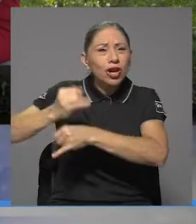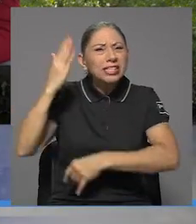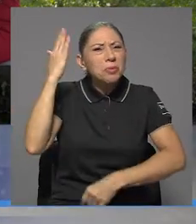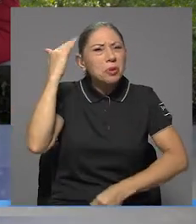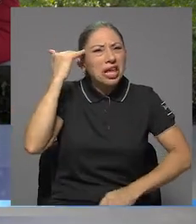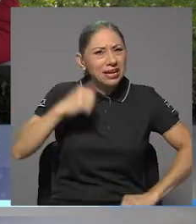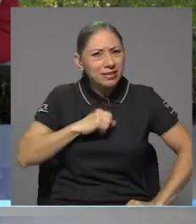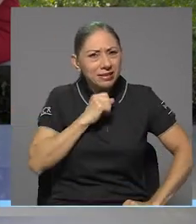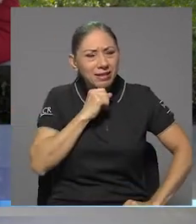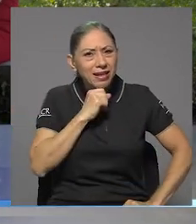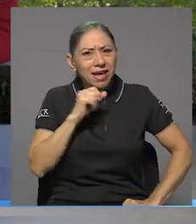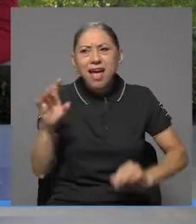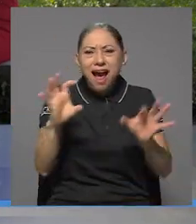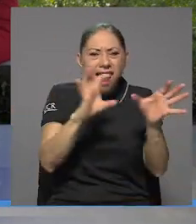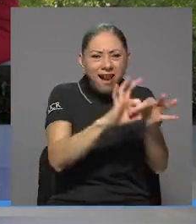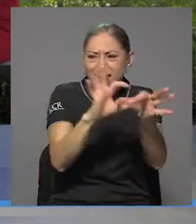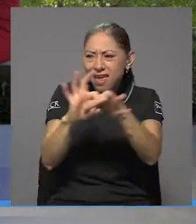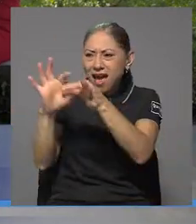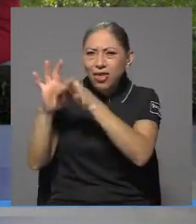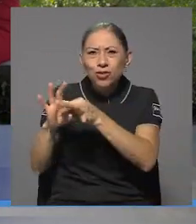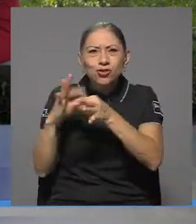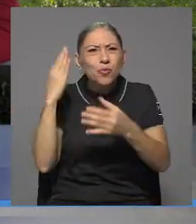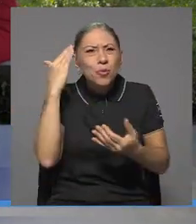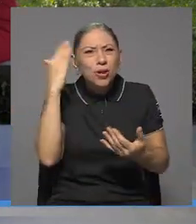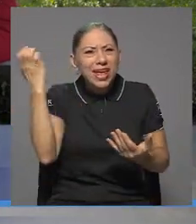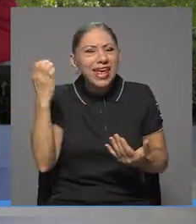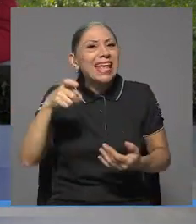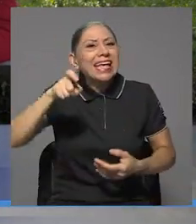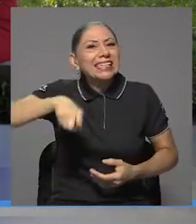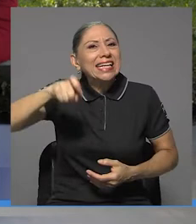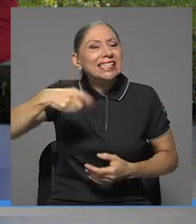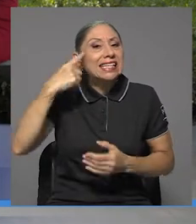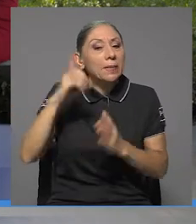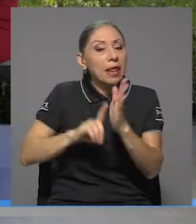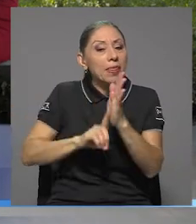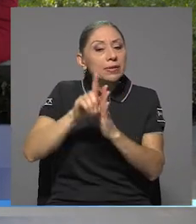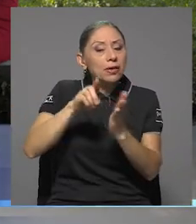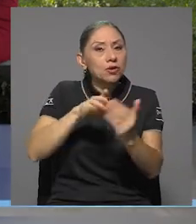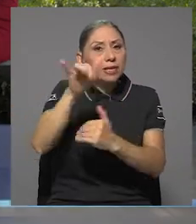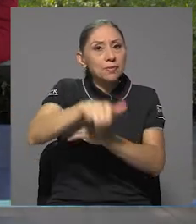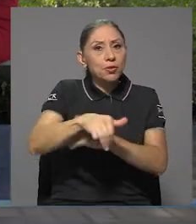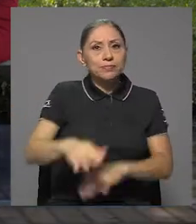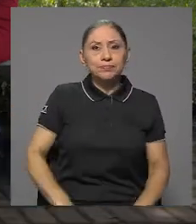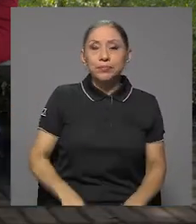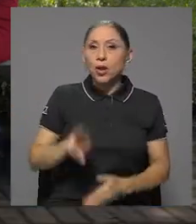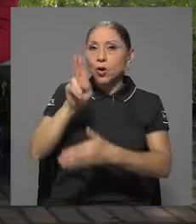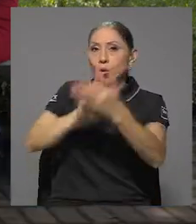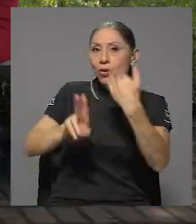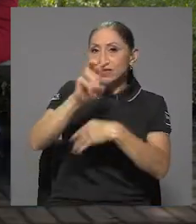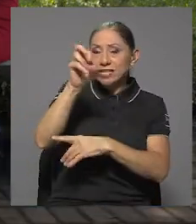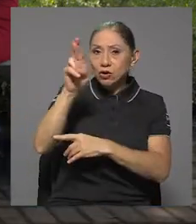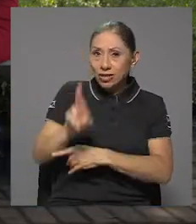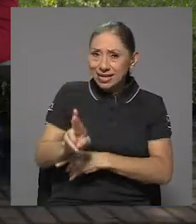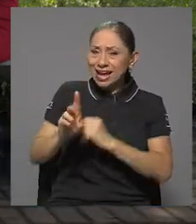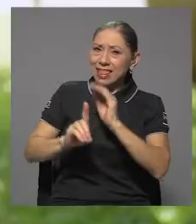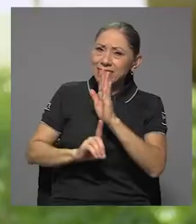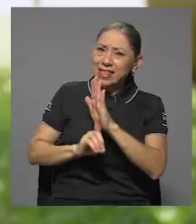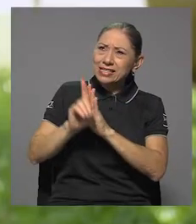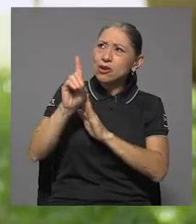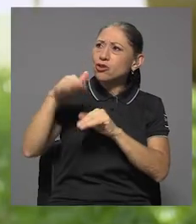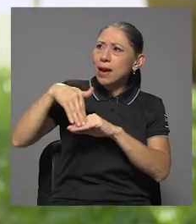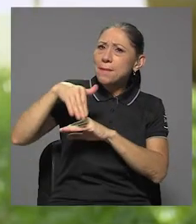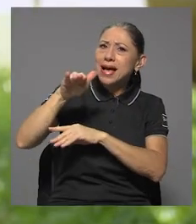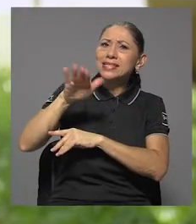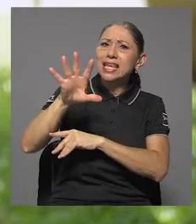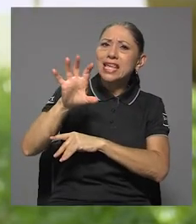o de aliados estratégicos? ¿Qué se necesita para poder desarrollar un proyecto como este? La Universidad de Costa Rica desarrolla